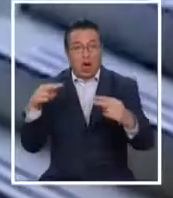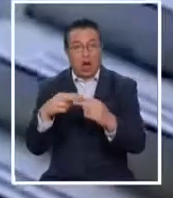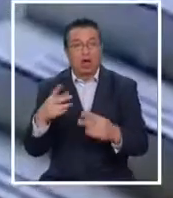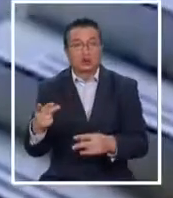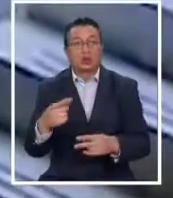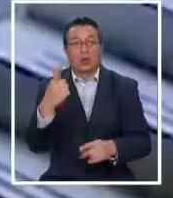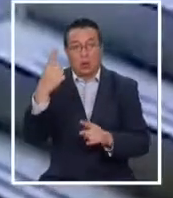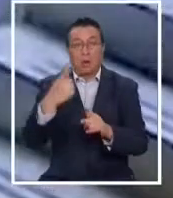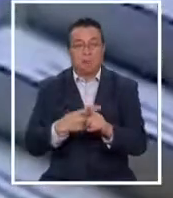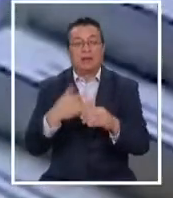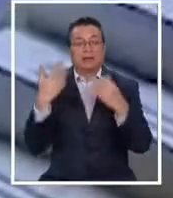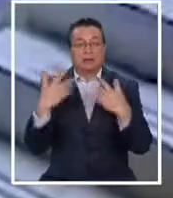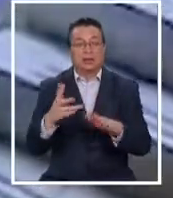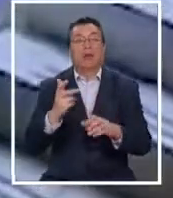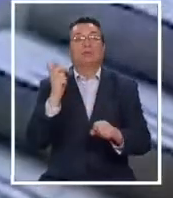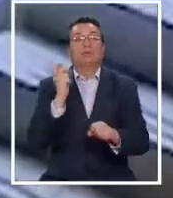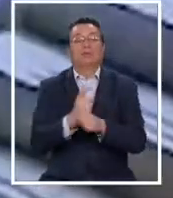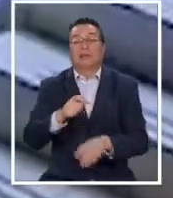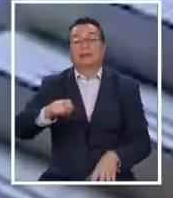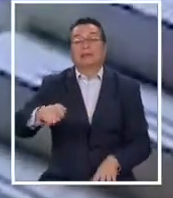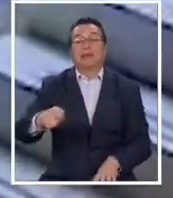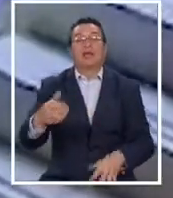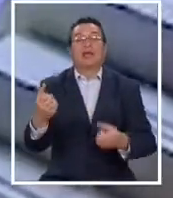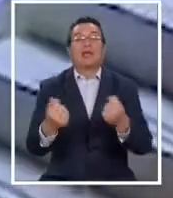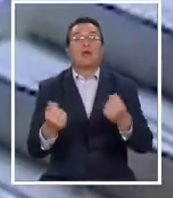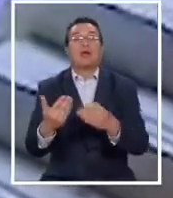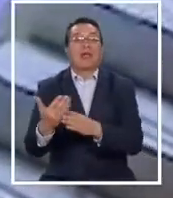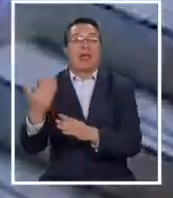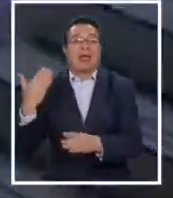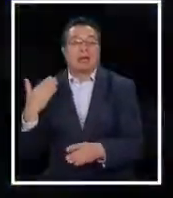a quien hace un mes ya le había sacado las llaves de la camioneta.